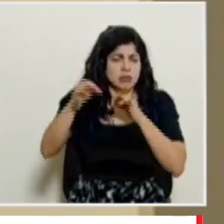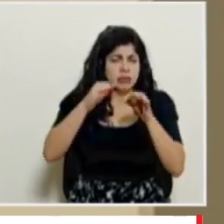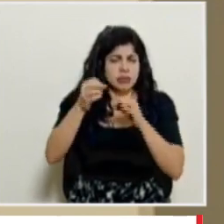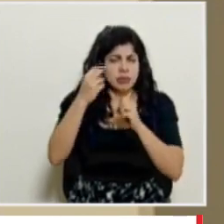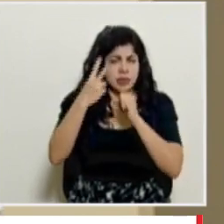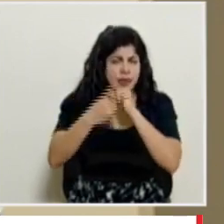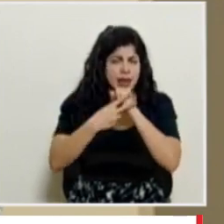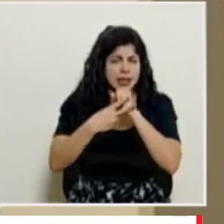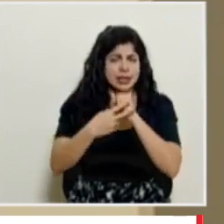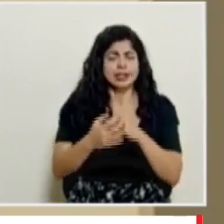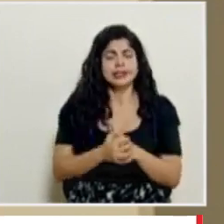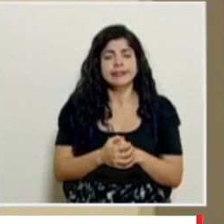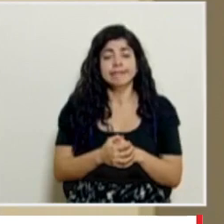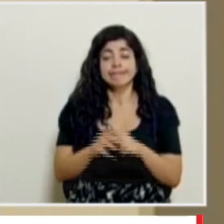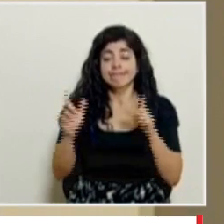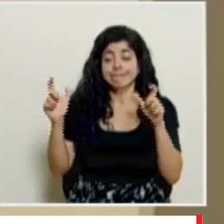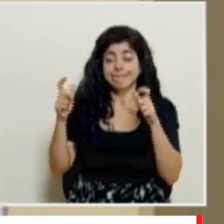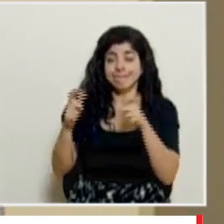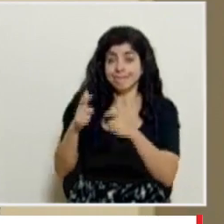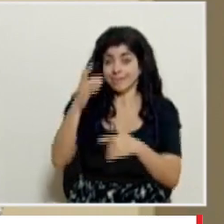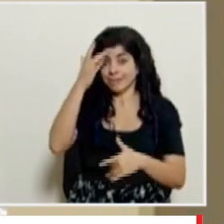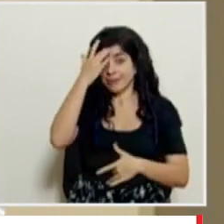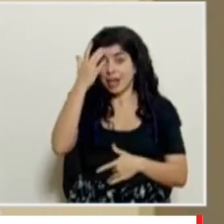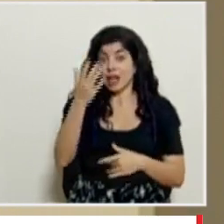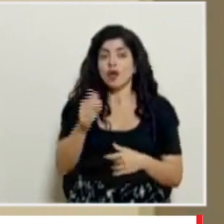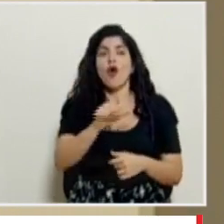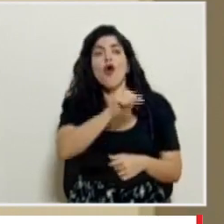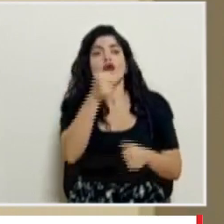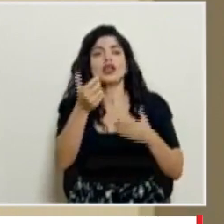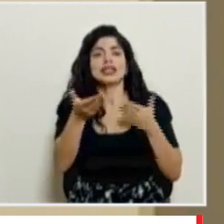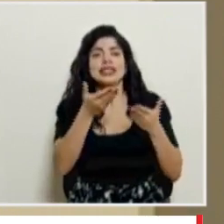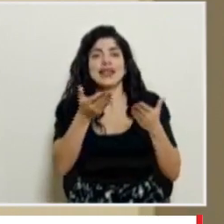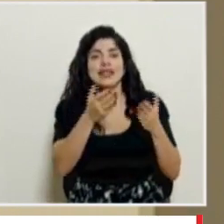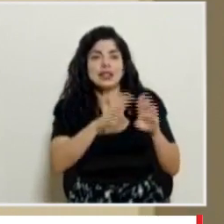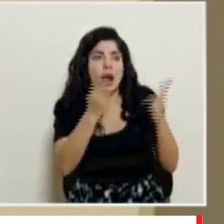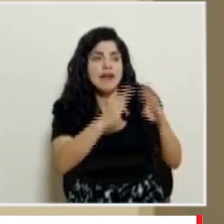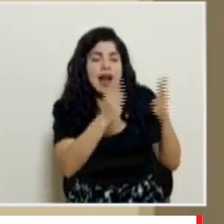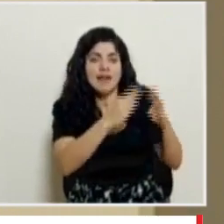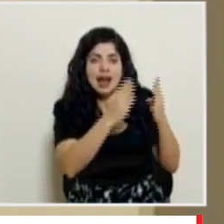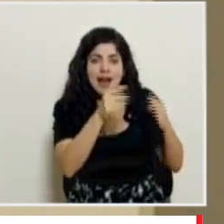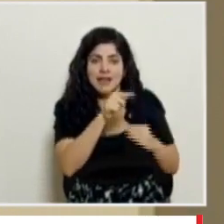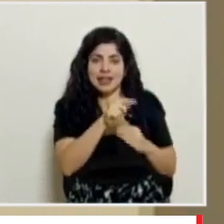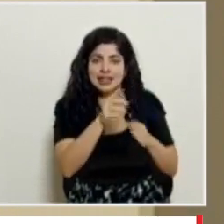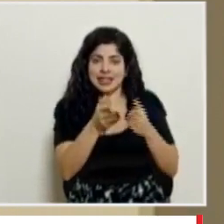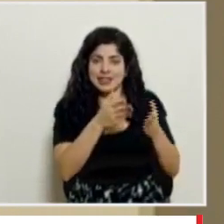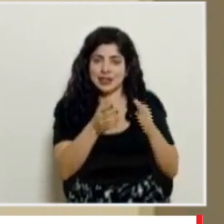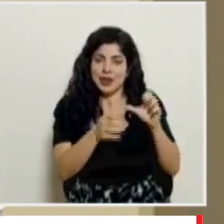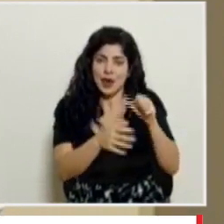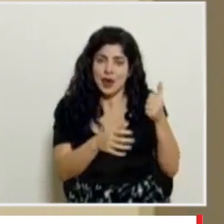veces aprovechando la disminución reactivamos servicios y nos dimos a la tarea de operar